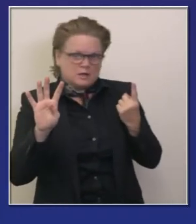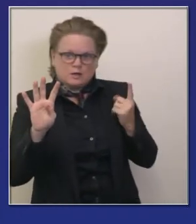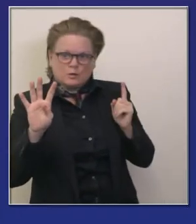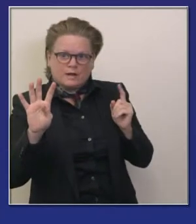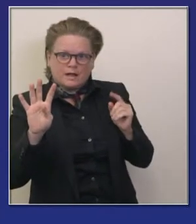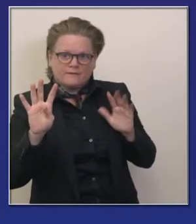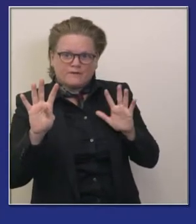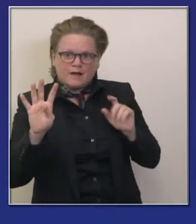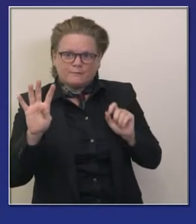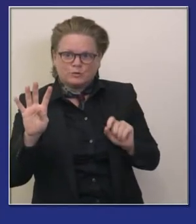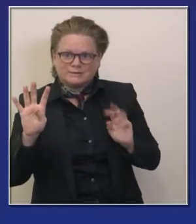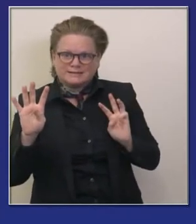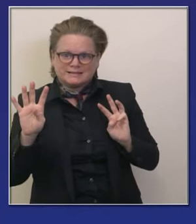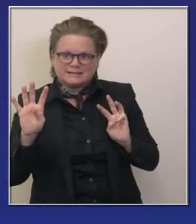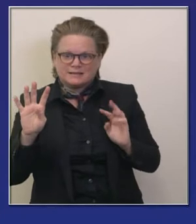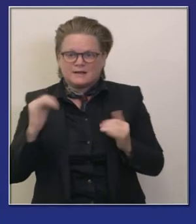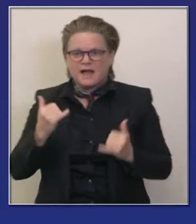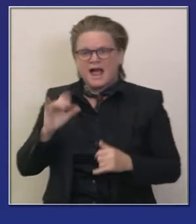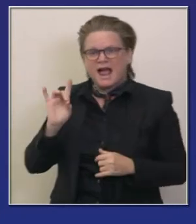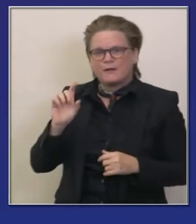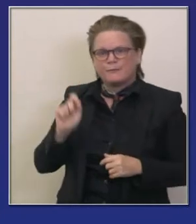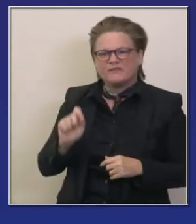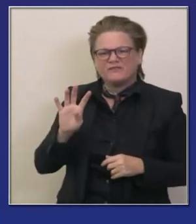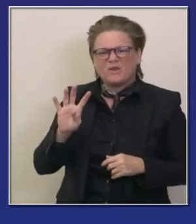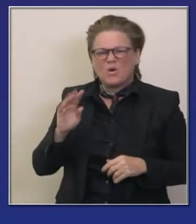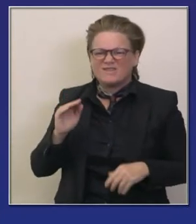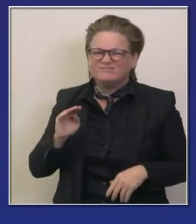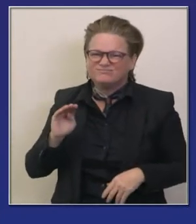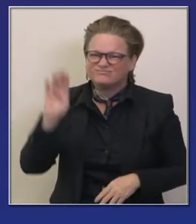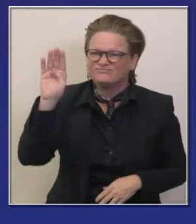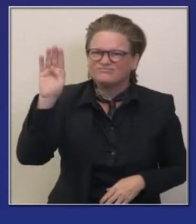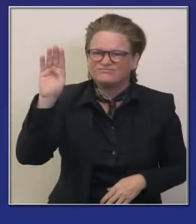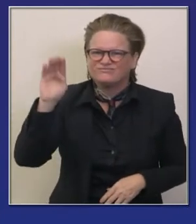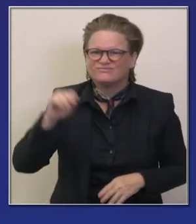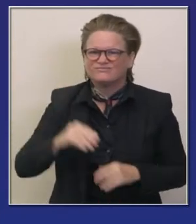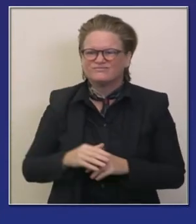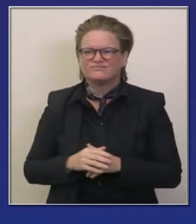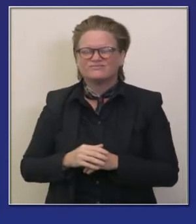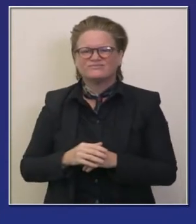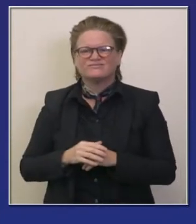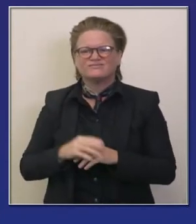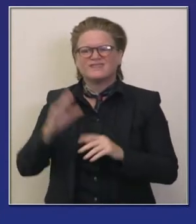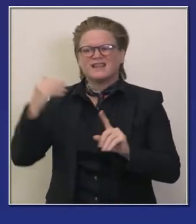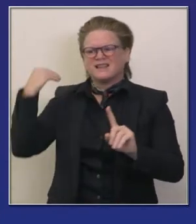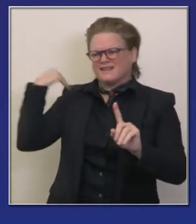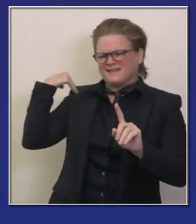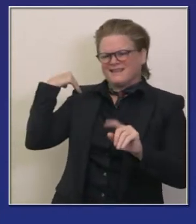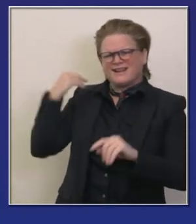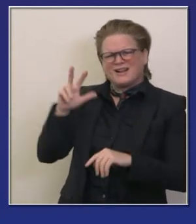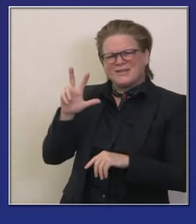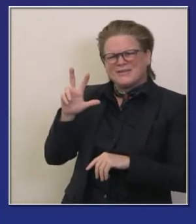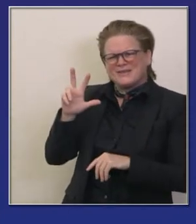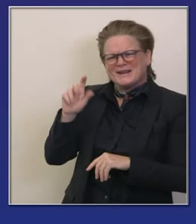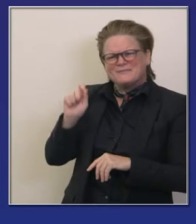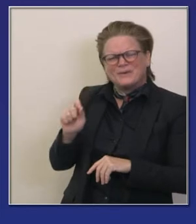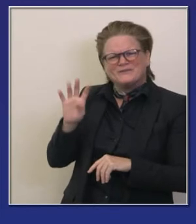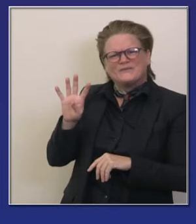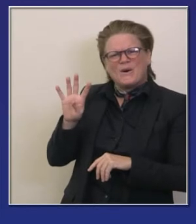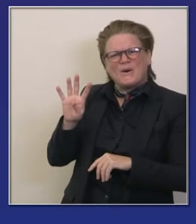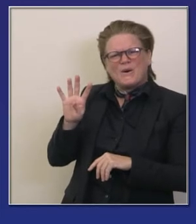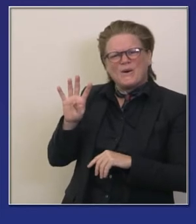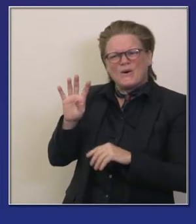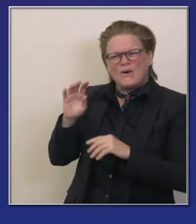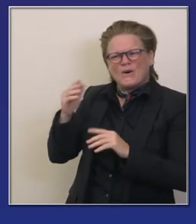alarmante mente ese índice aquí vemos los últimos 30 días fíjese nada más hace un mes